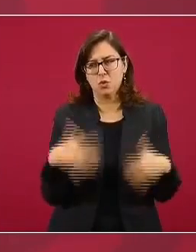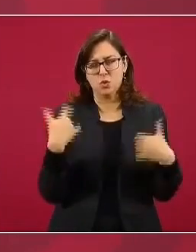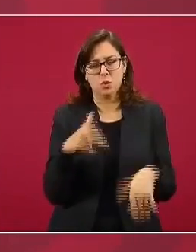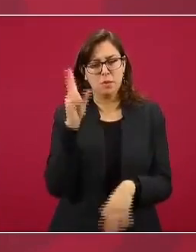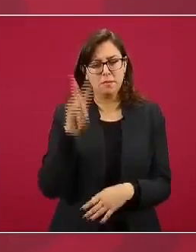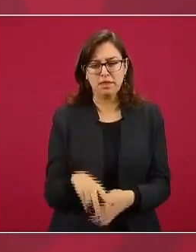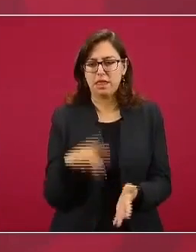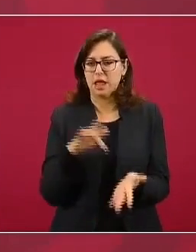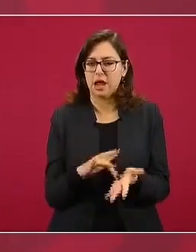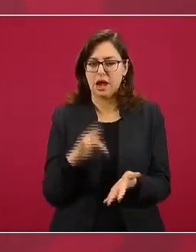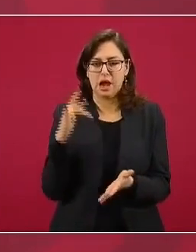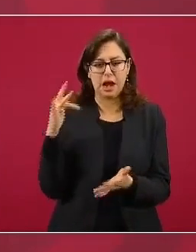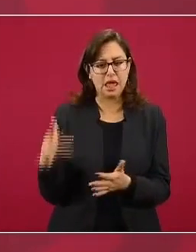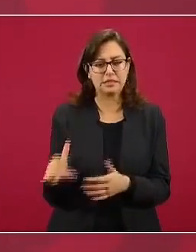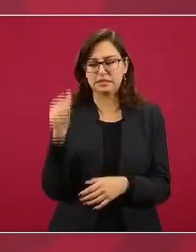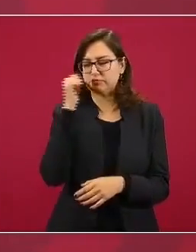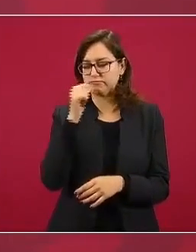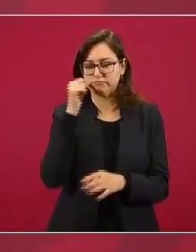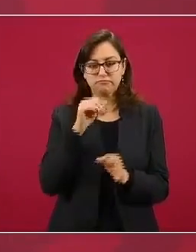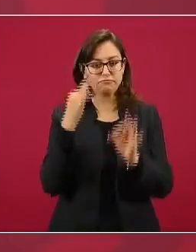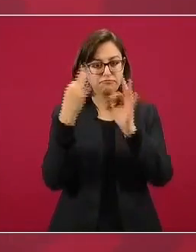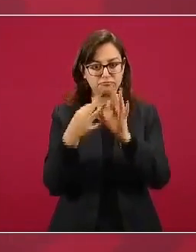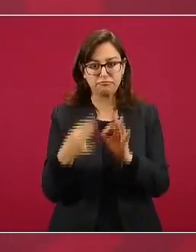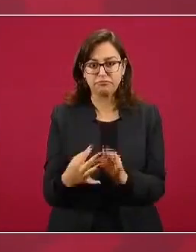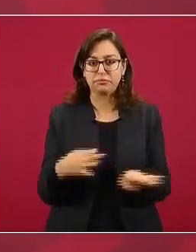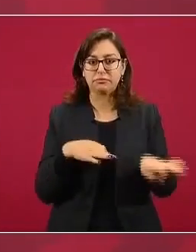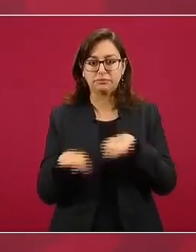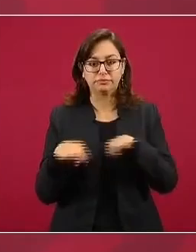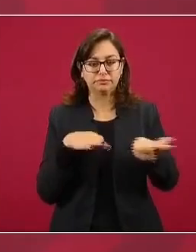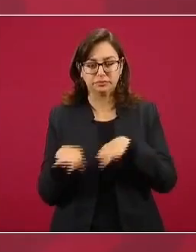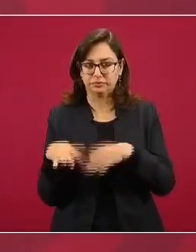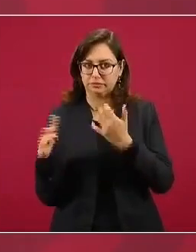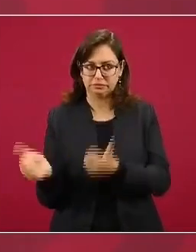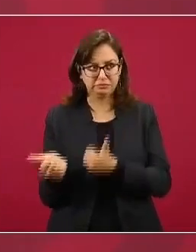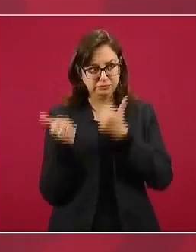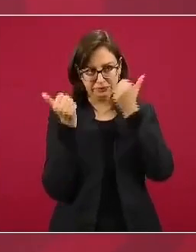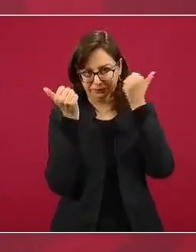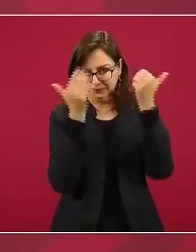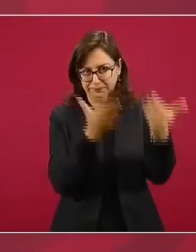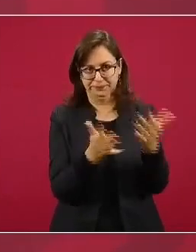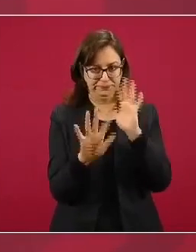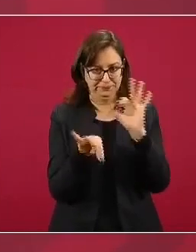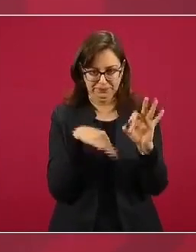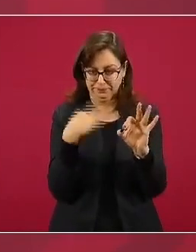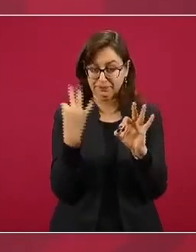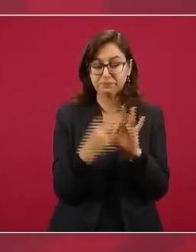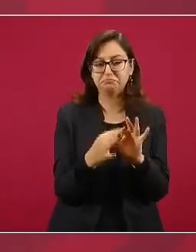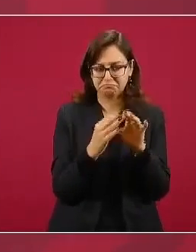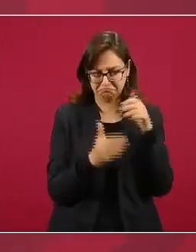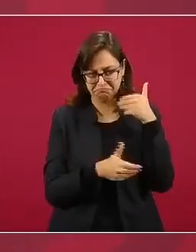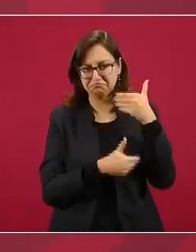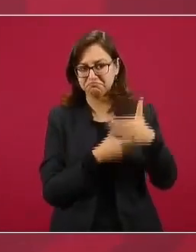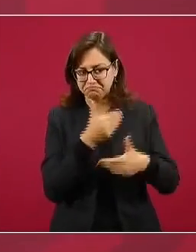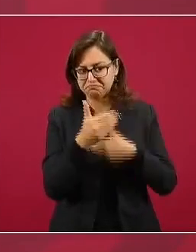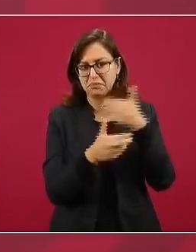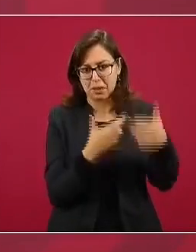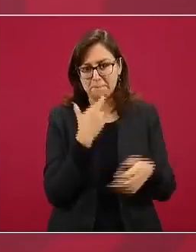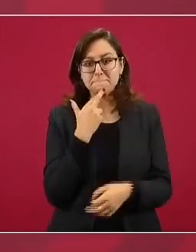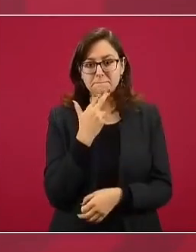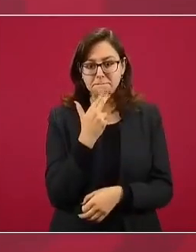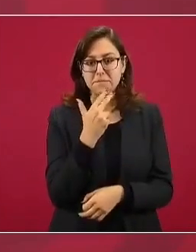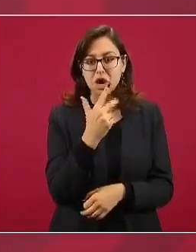un muy oportuno y eficiente apoyo. Y el propósito fundamental del operativo, como hemos comentado, es